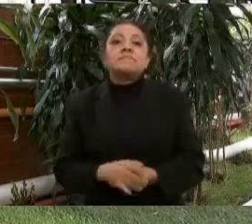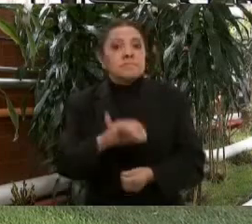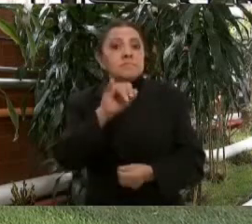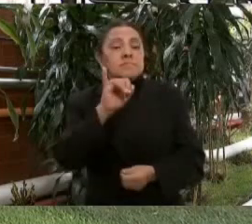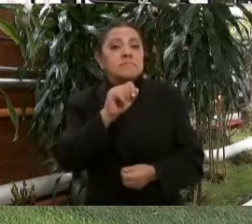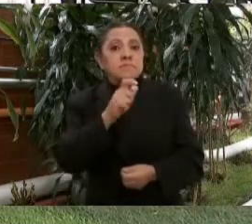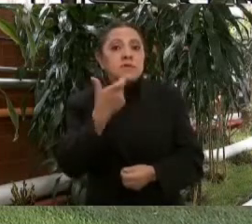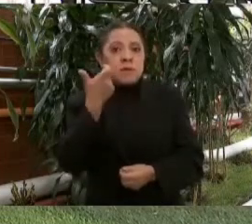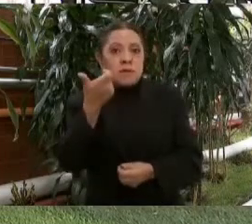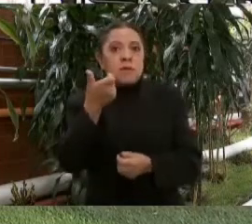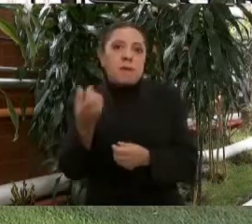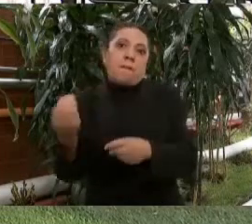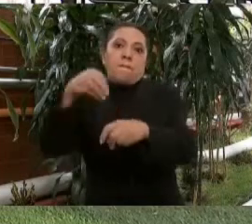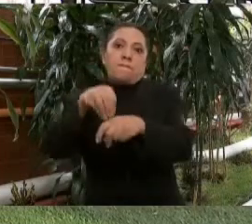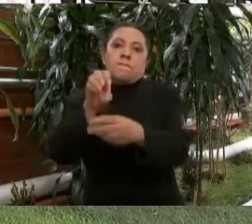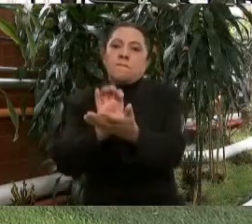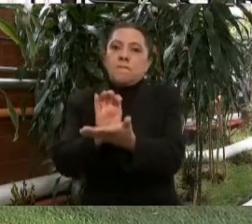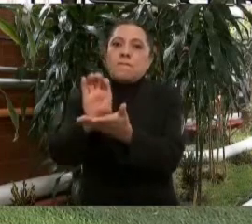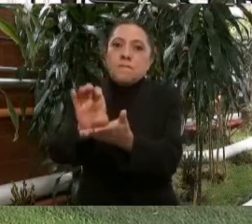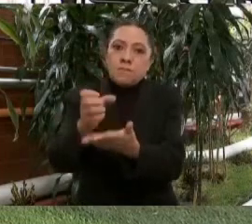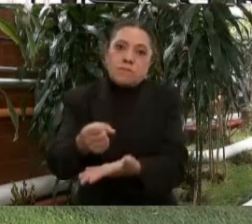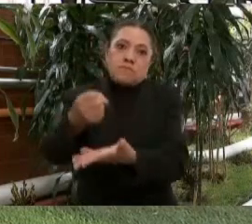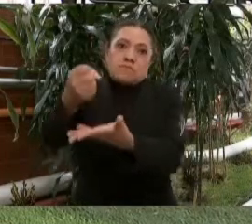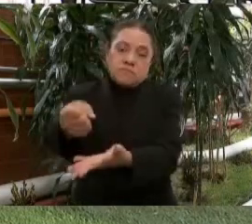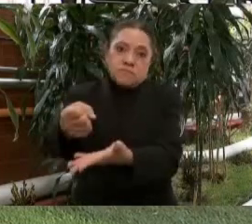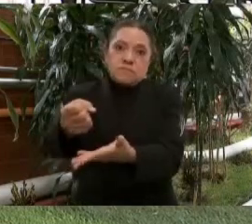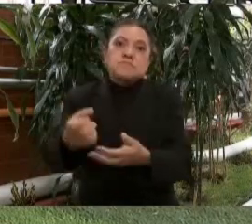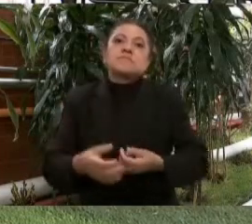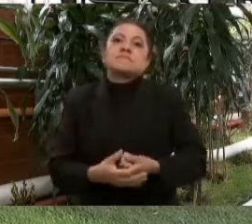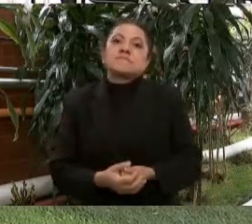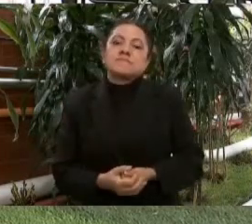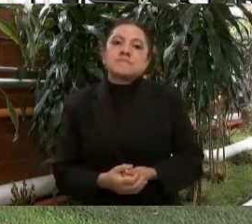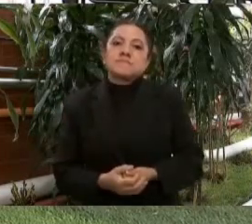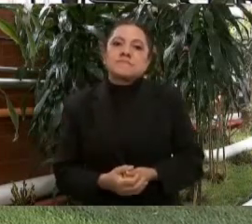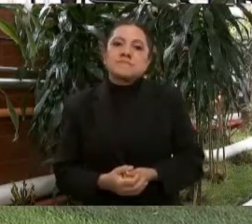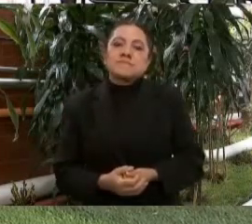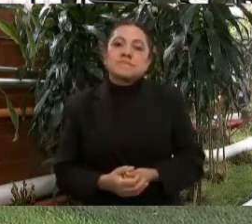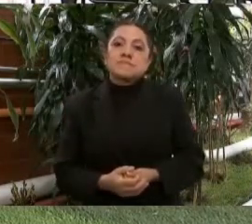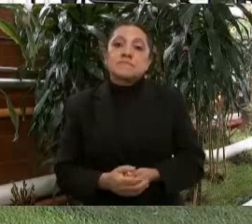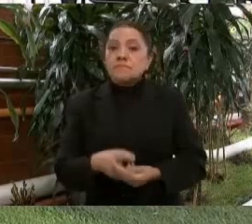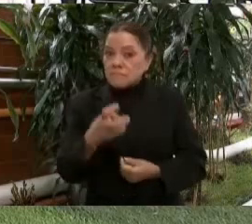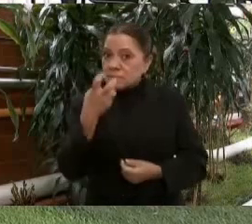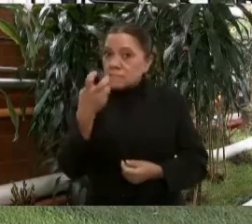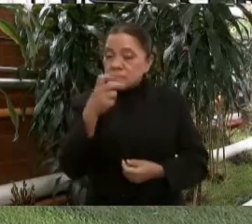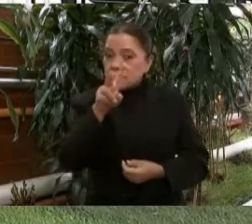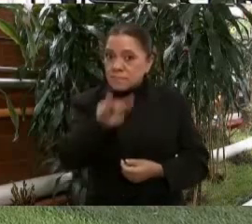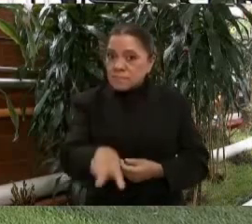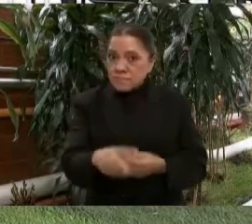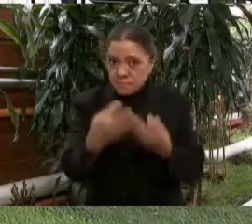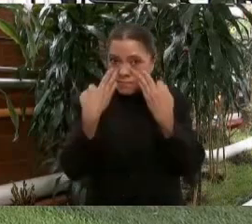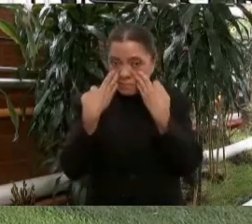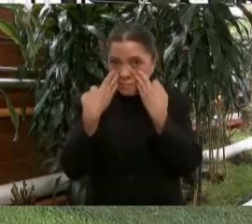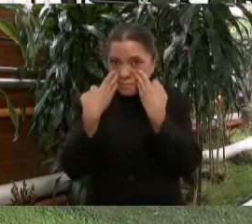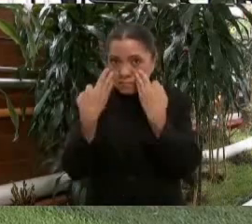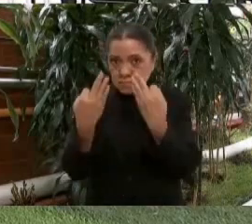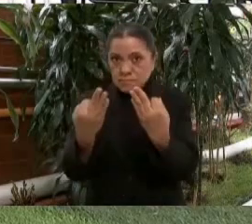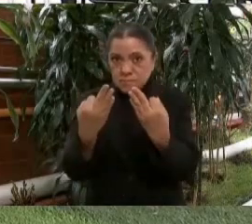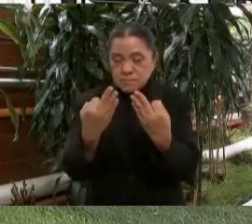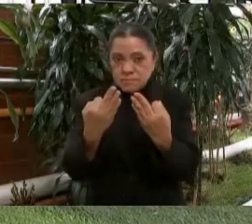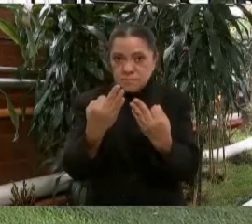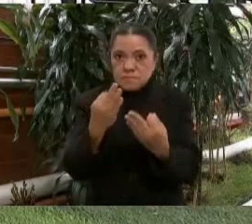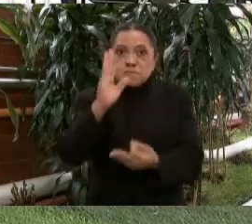presupuesto y esto le consta a los diputados que fueron los que